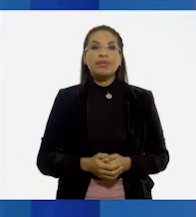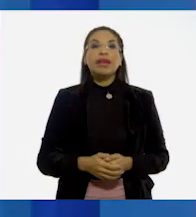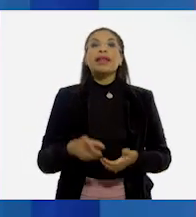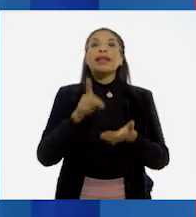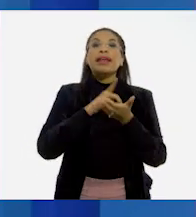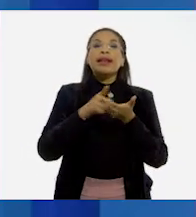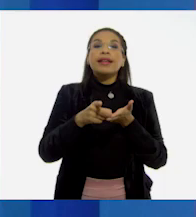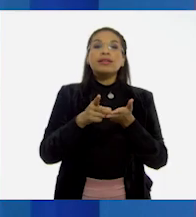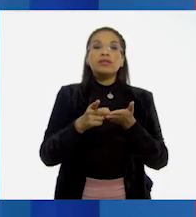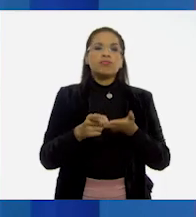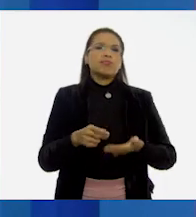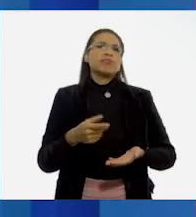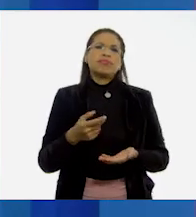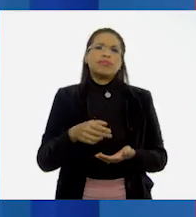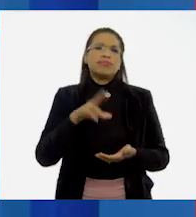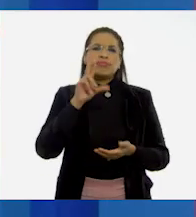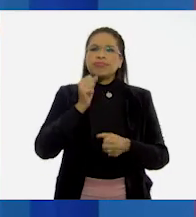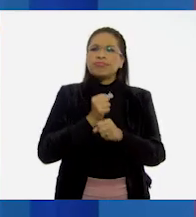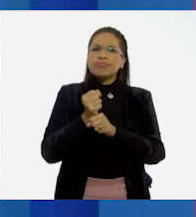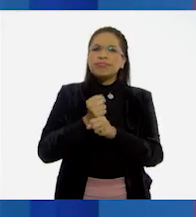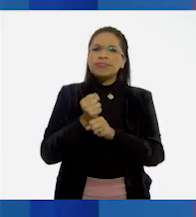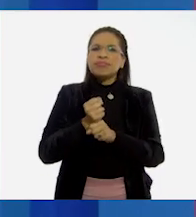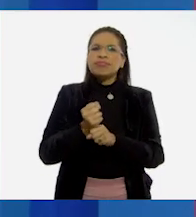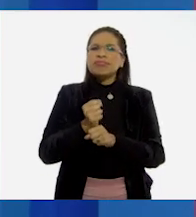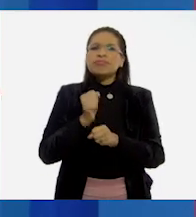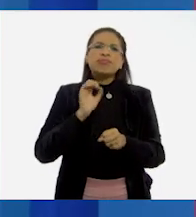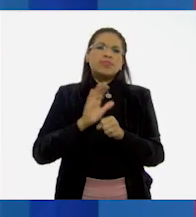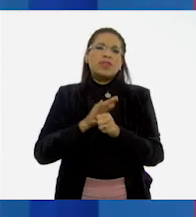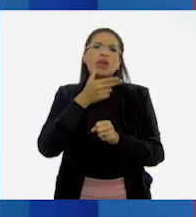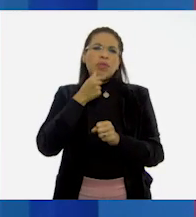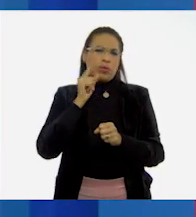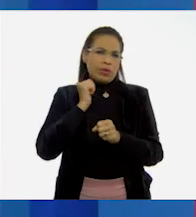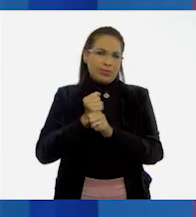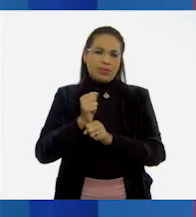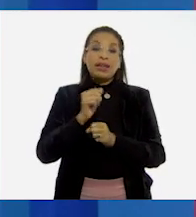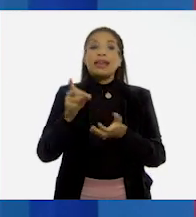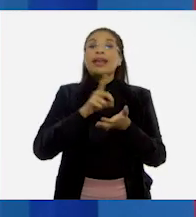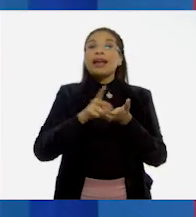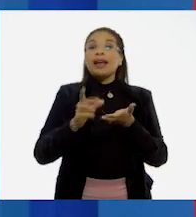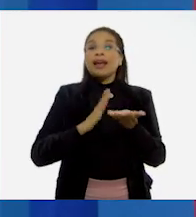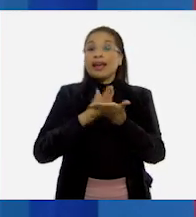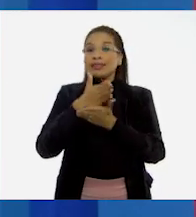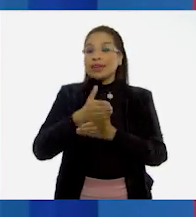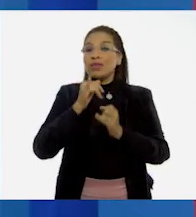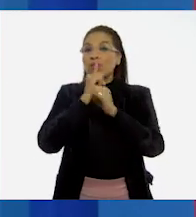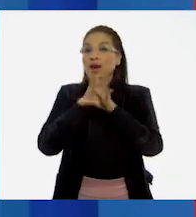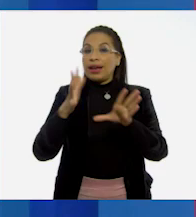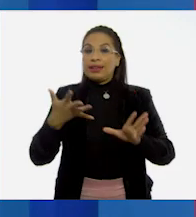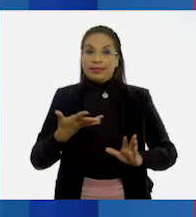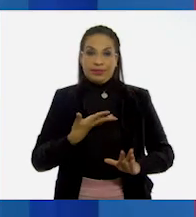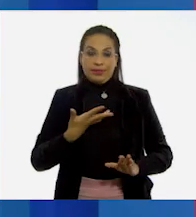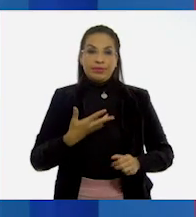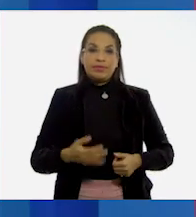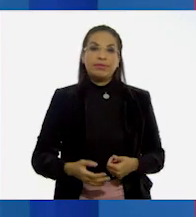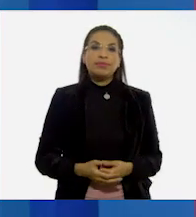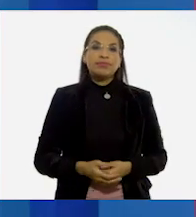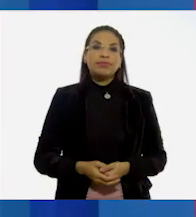Derecho a no ser maltratado, maltratada. Derecho al acceso a la información.